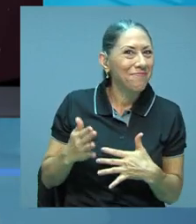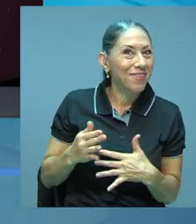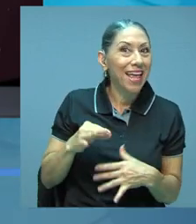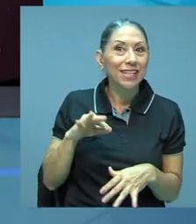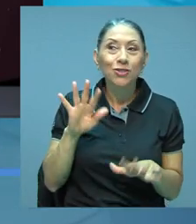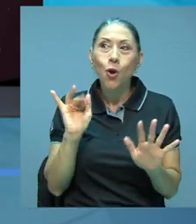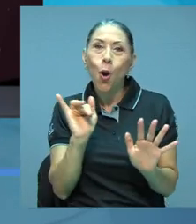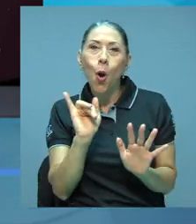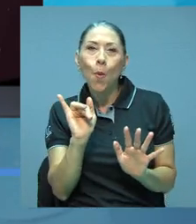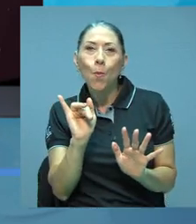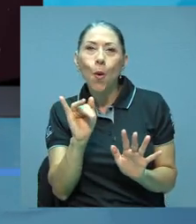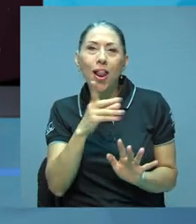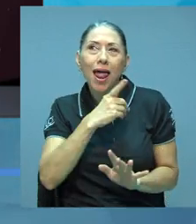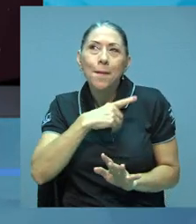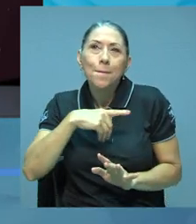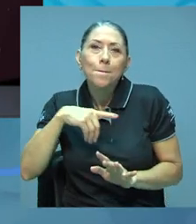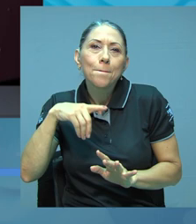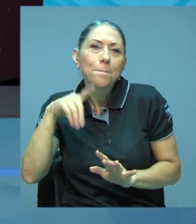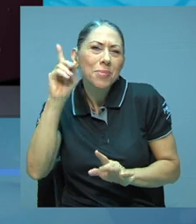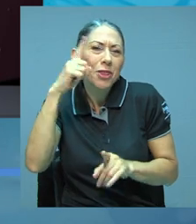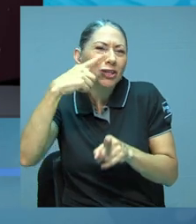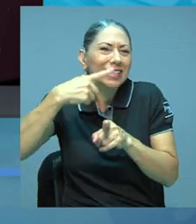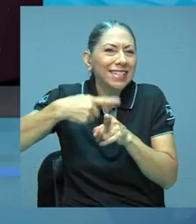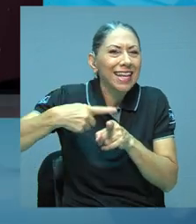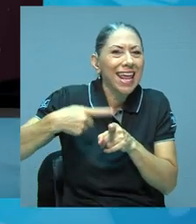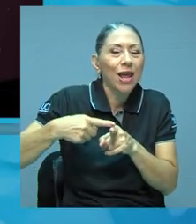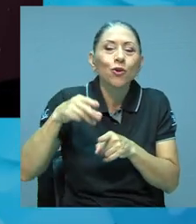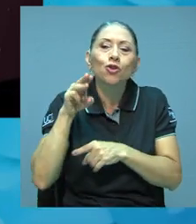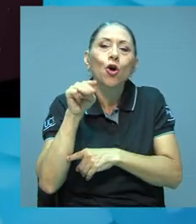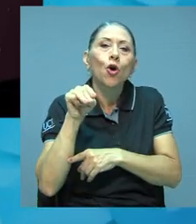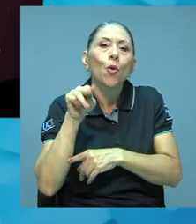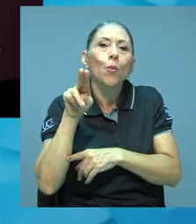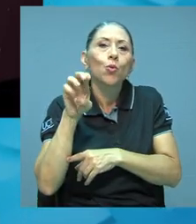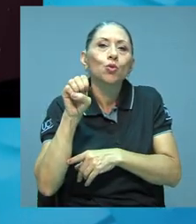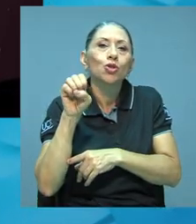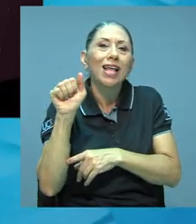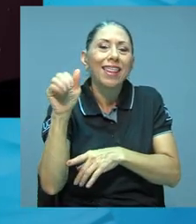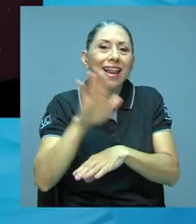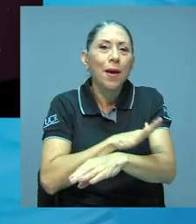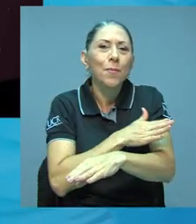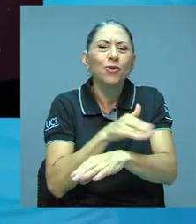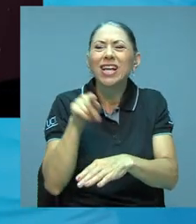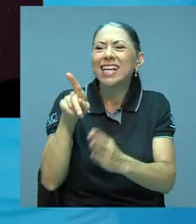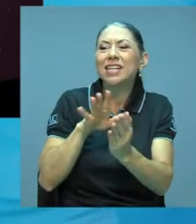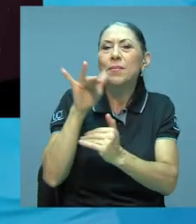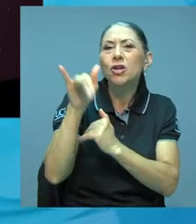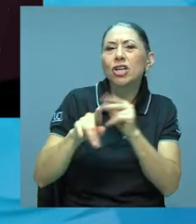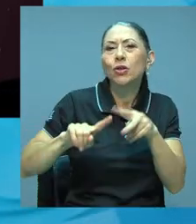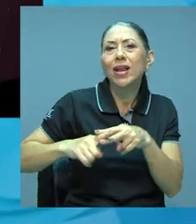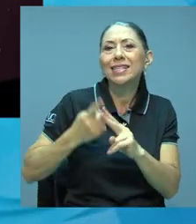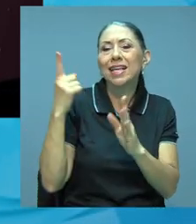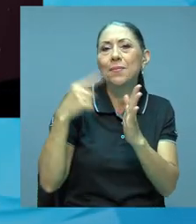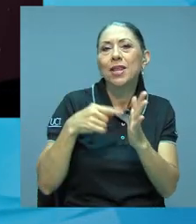la música, ¿verdad? Y tiene que ver con los dioses griegos y demás. ¿Qué es este proyecto que nace en 1998?